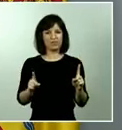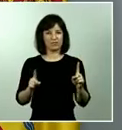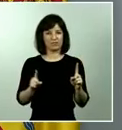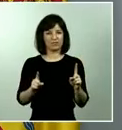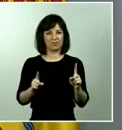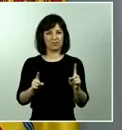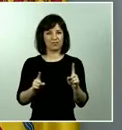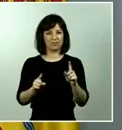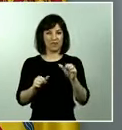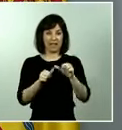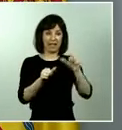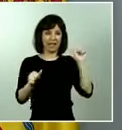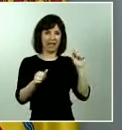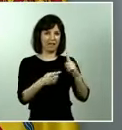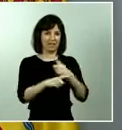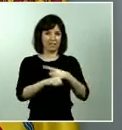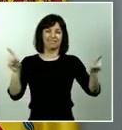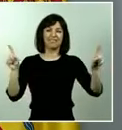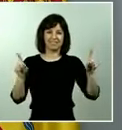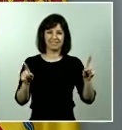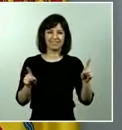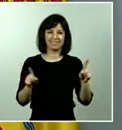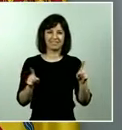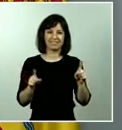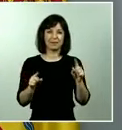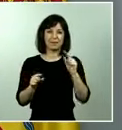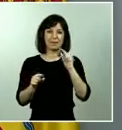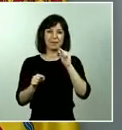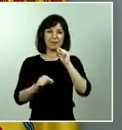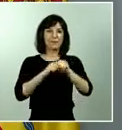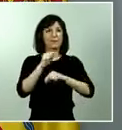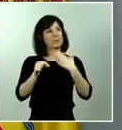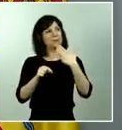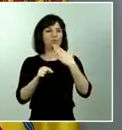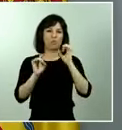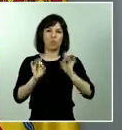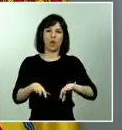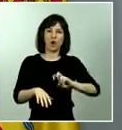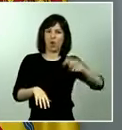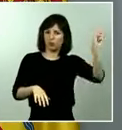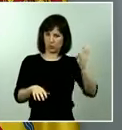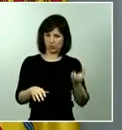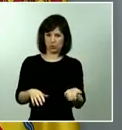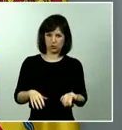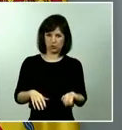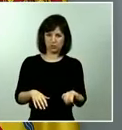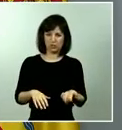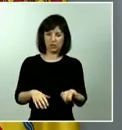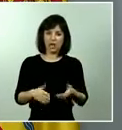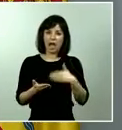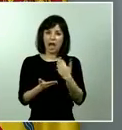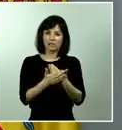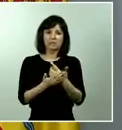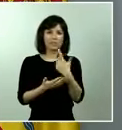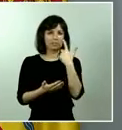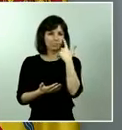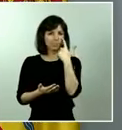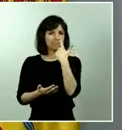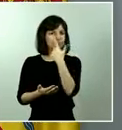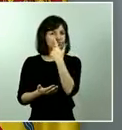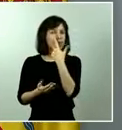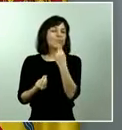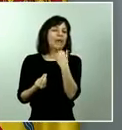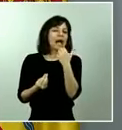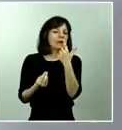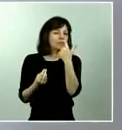a otro virus, por así decirlo. Ya incluso se puede observar o podemos vislumbrar lentamente y con toda la